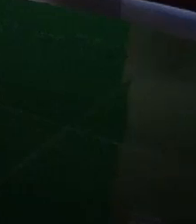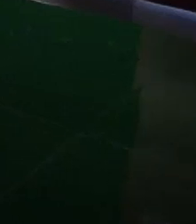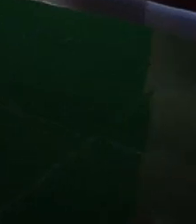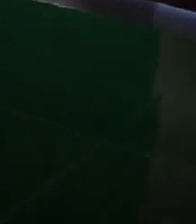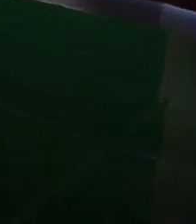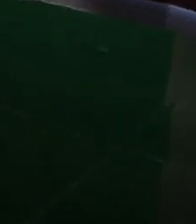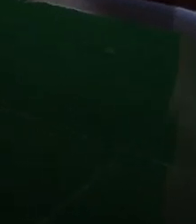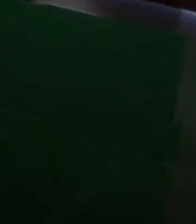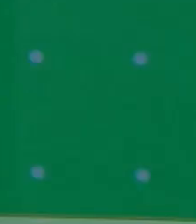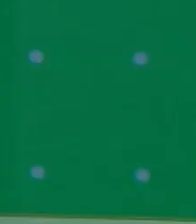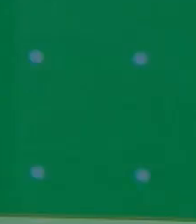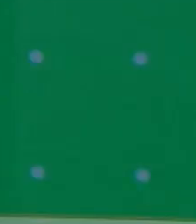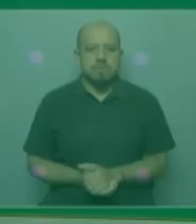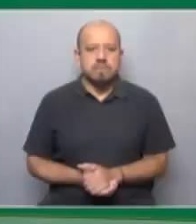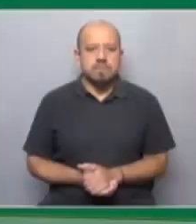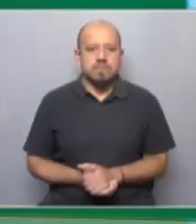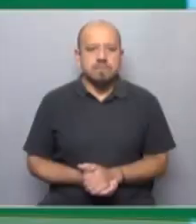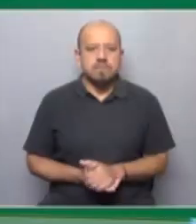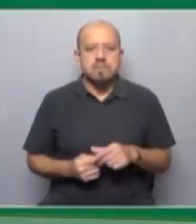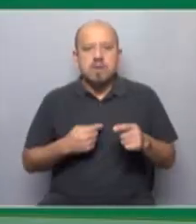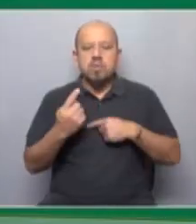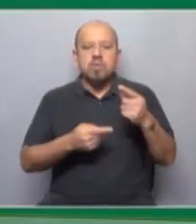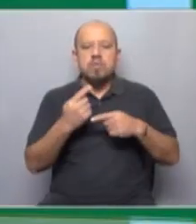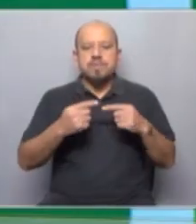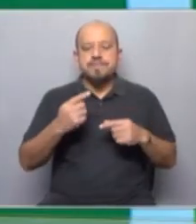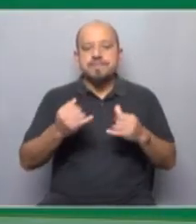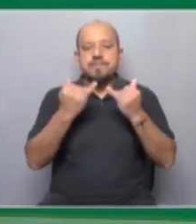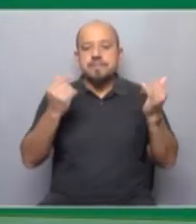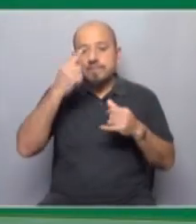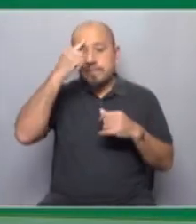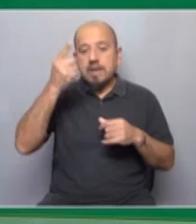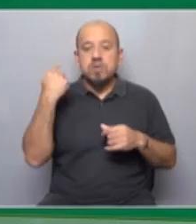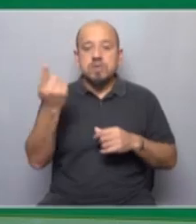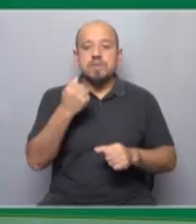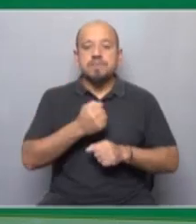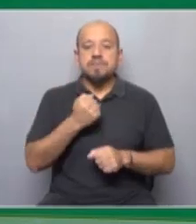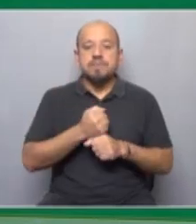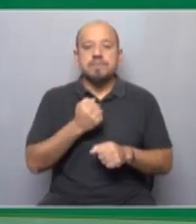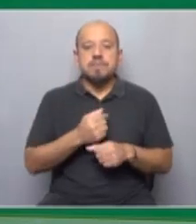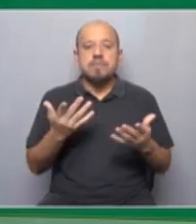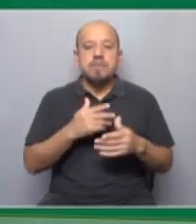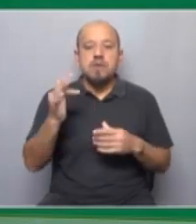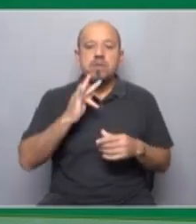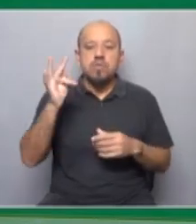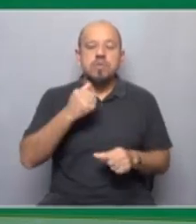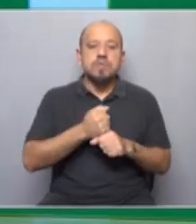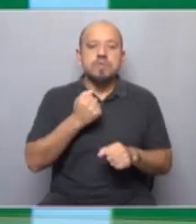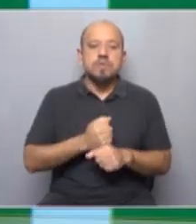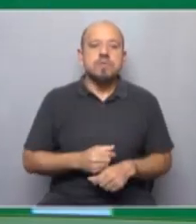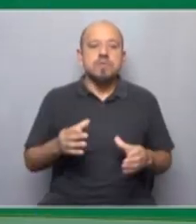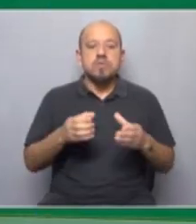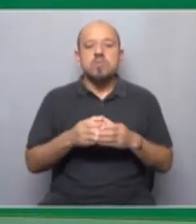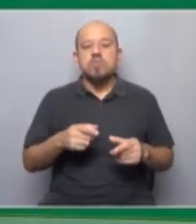Segundo bloque de Sin Fronteras y seguimos en este Día Internacional de Trabajadores y Trabajadoras, ahora metiéndonos en el futuro del trabajo y también en el movimiento